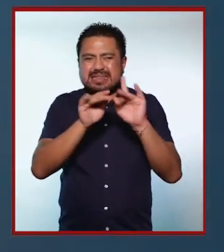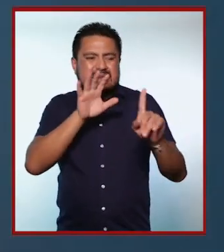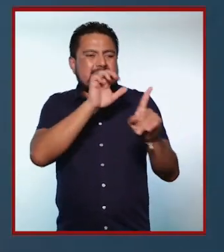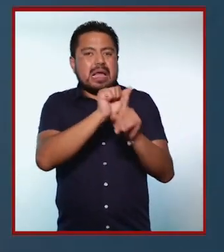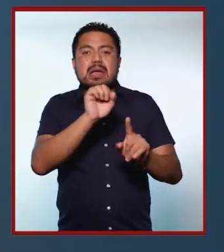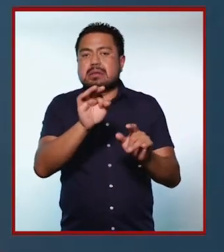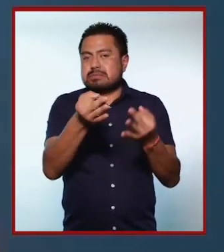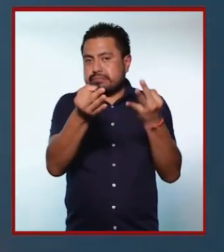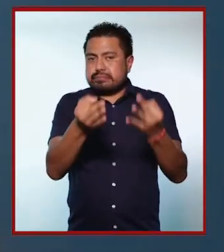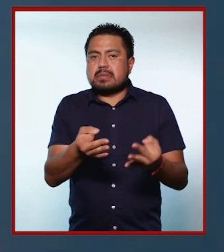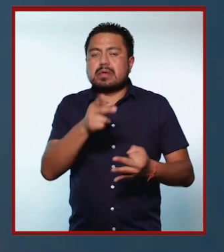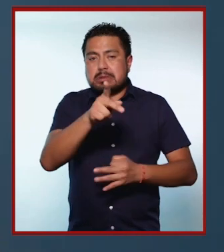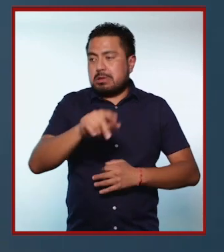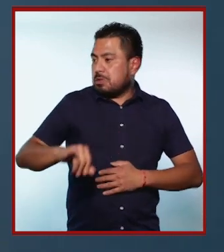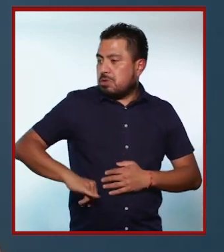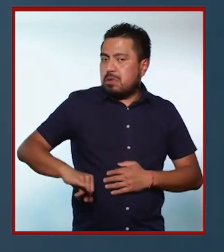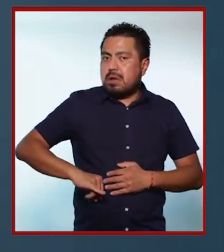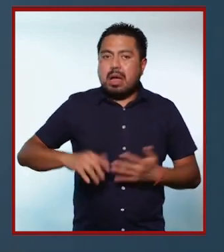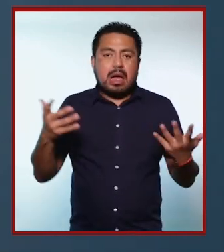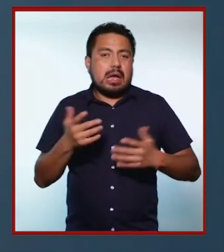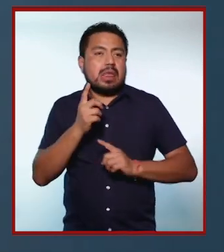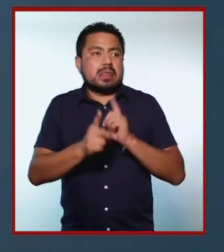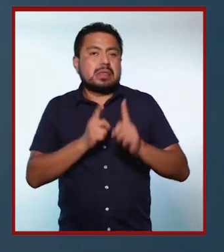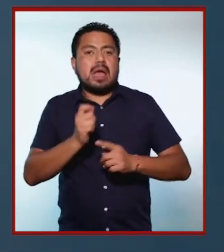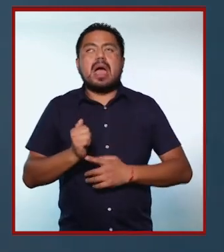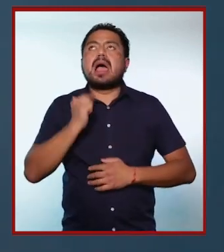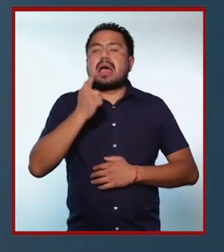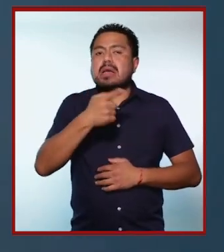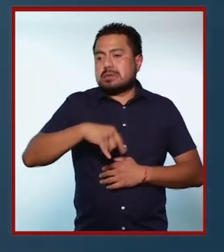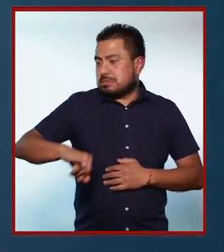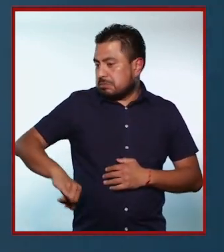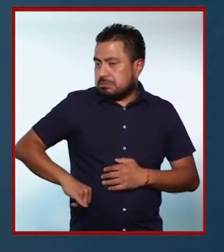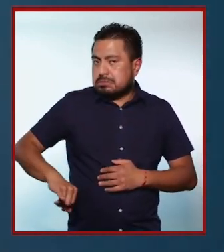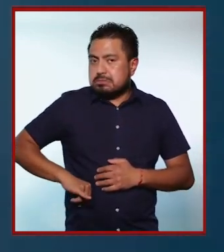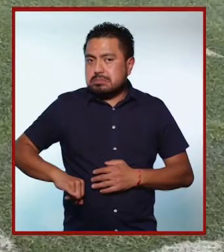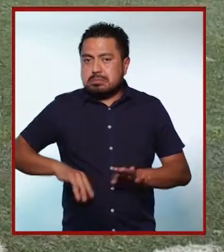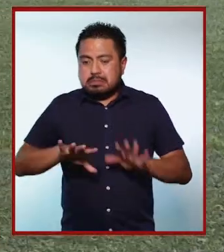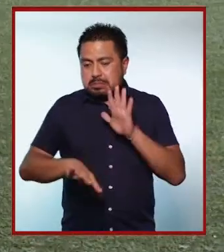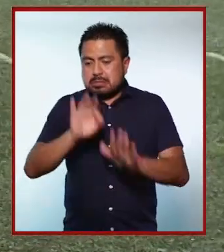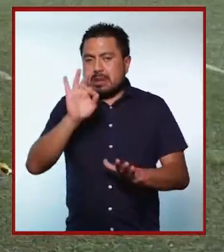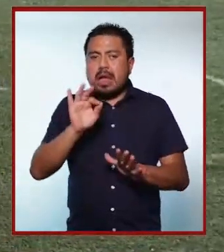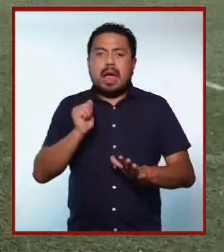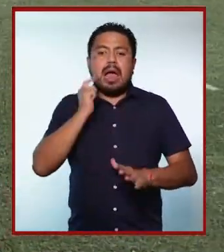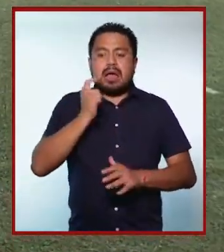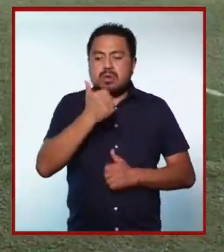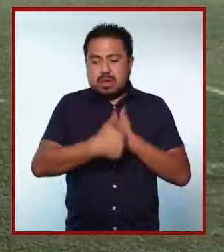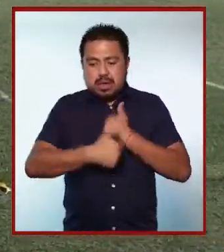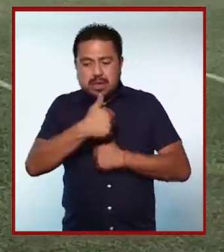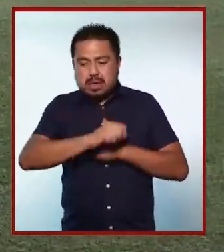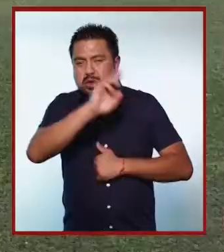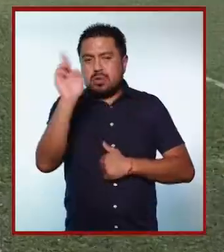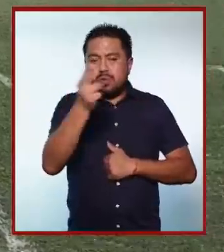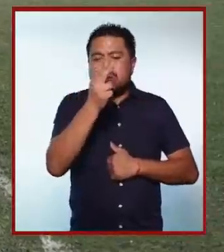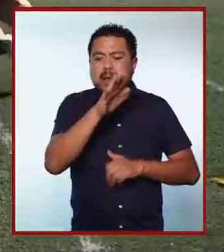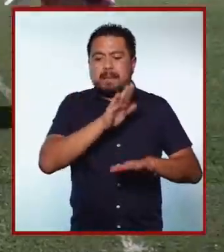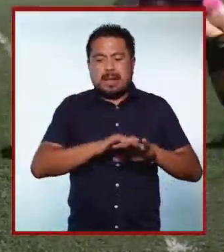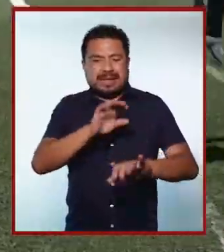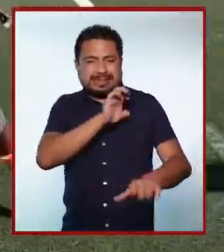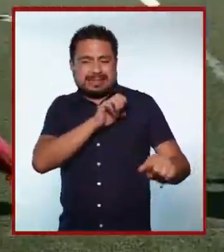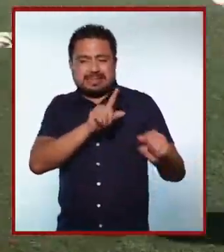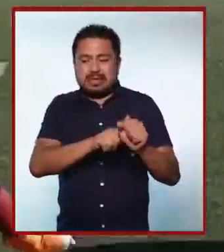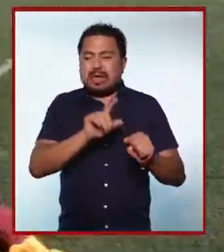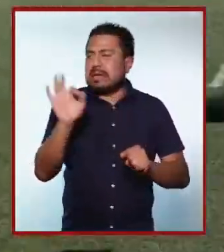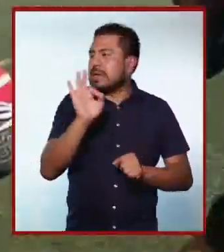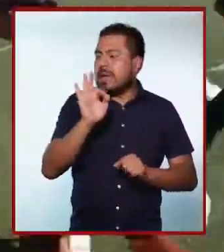¿no? Volvemos al punto de que realmente, si les interesa practicar algún deporte, si les interesa elegir alguna carrera universitaria